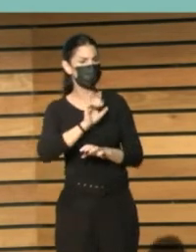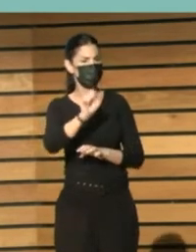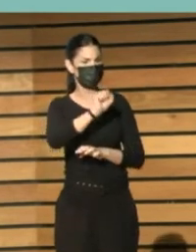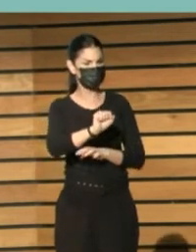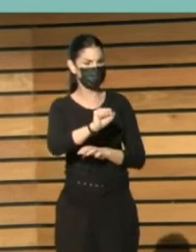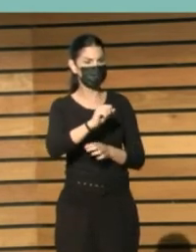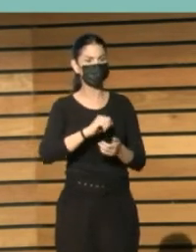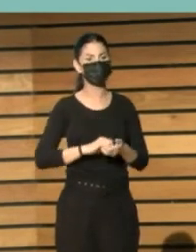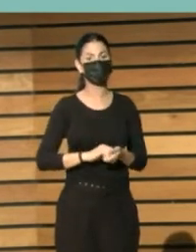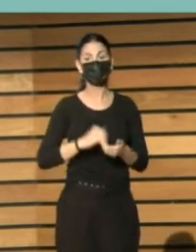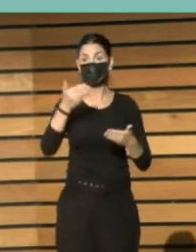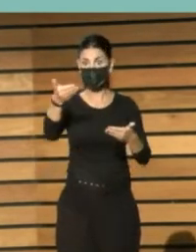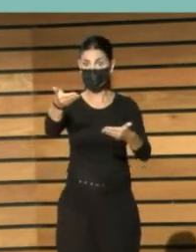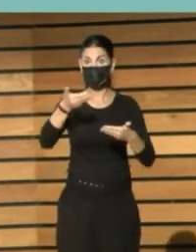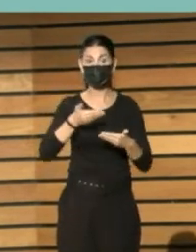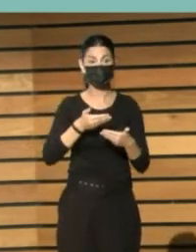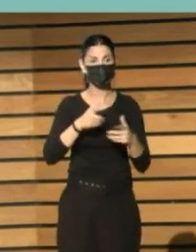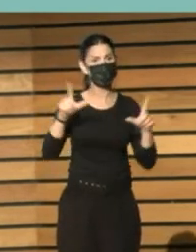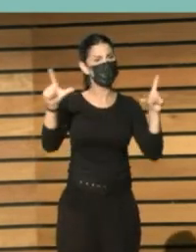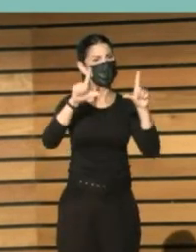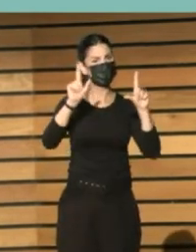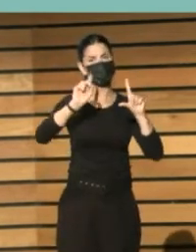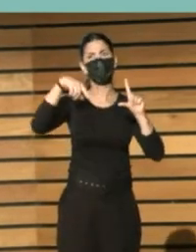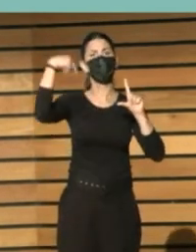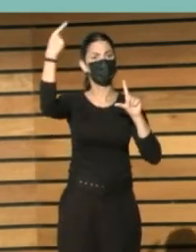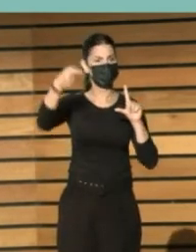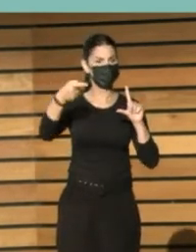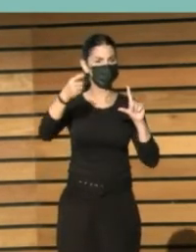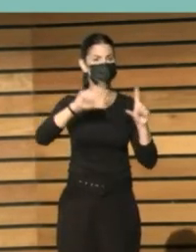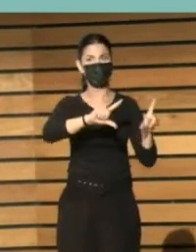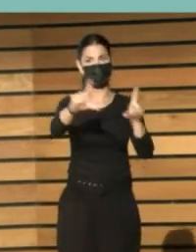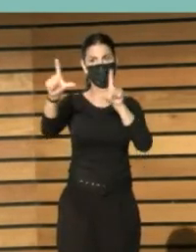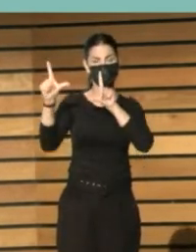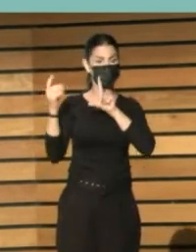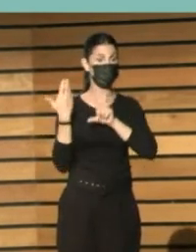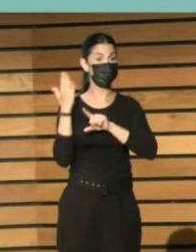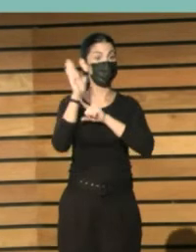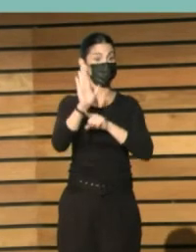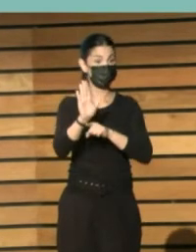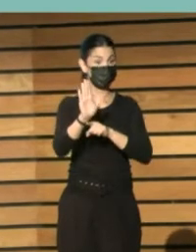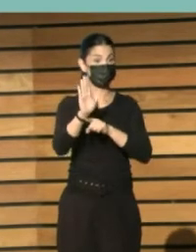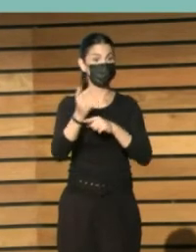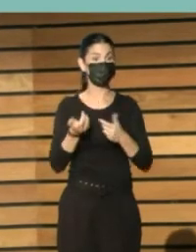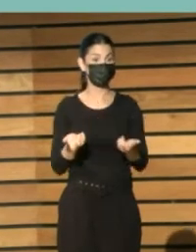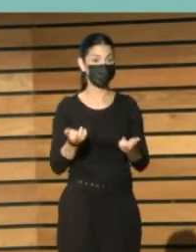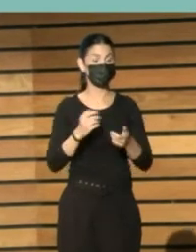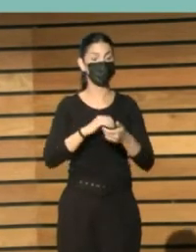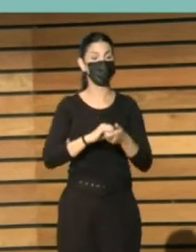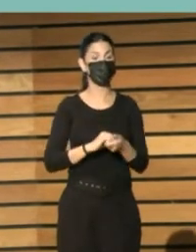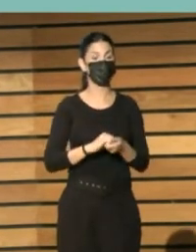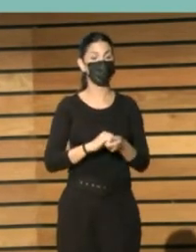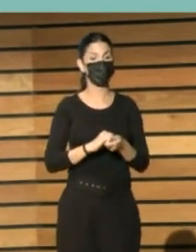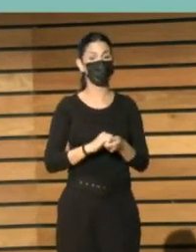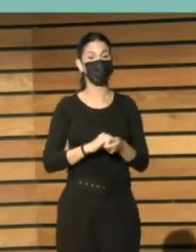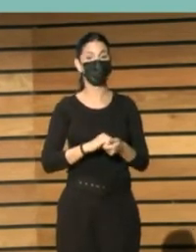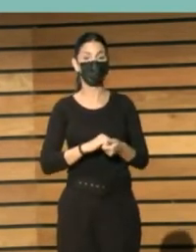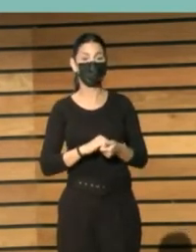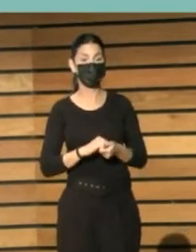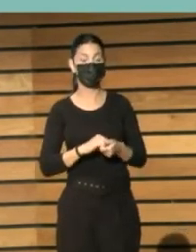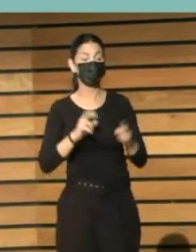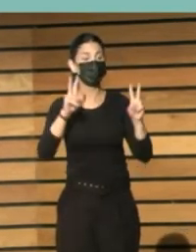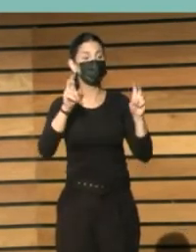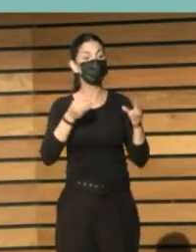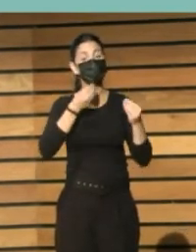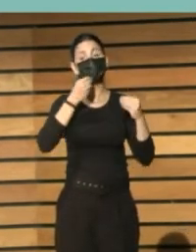a invitar a que el próximo cartel que nos anuncie ya sea un poema. Esto está, lo pide a gritos, del relato